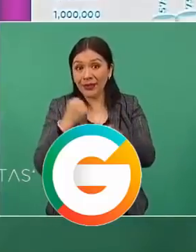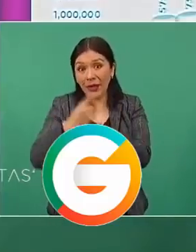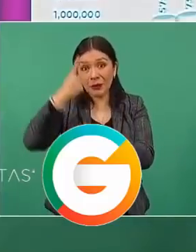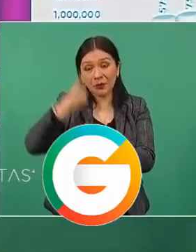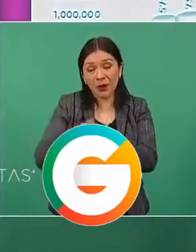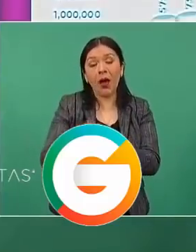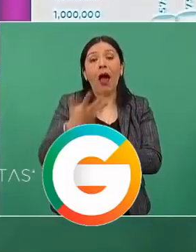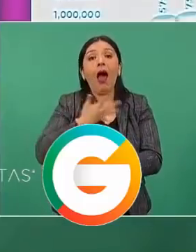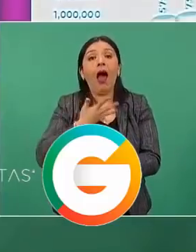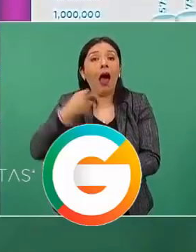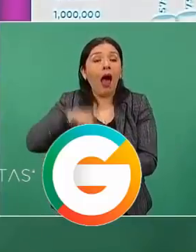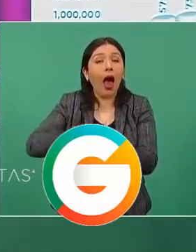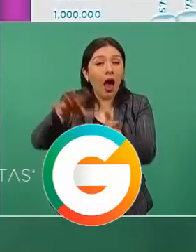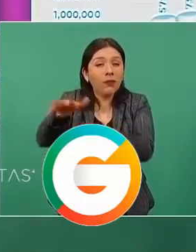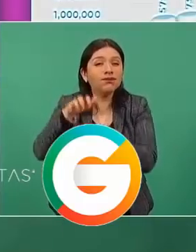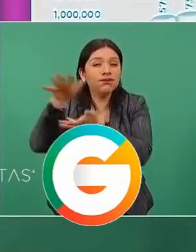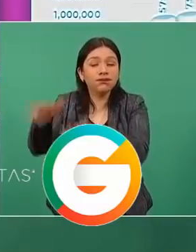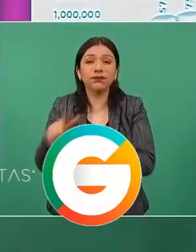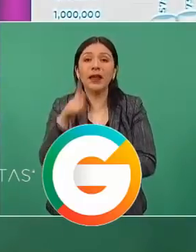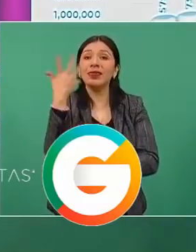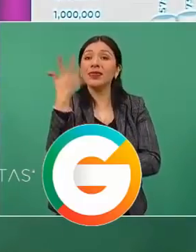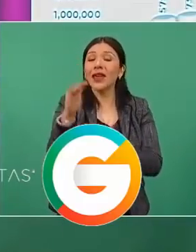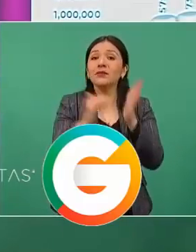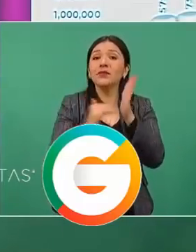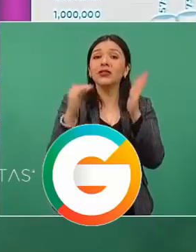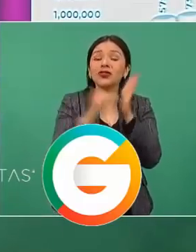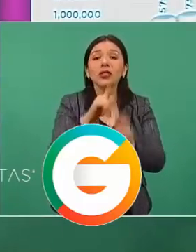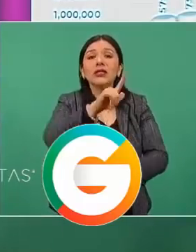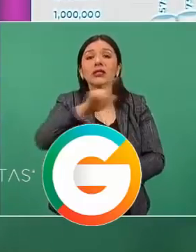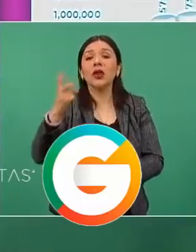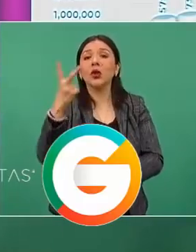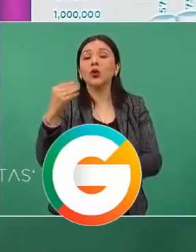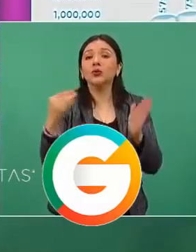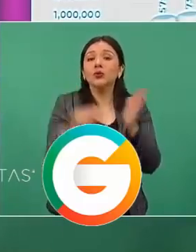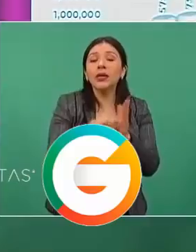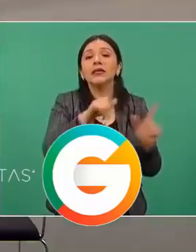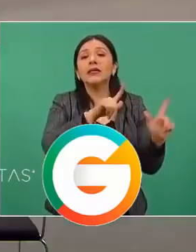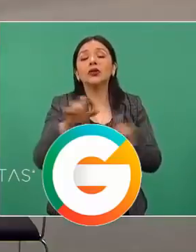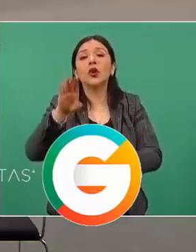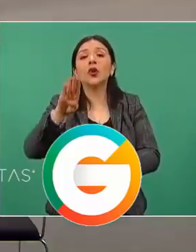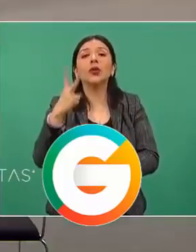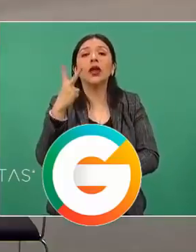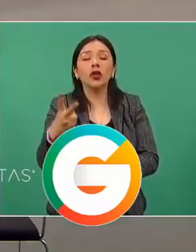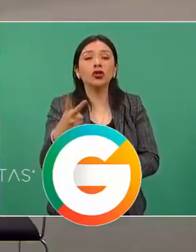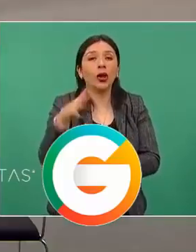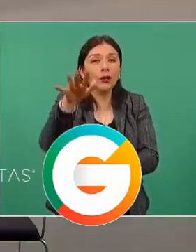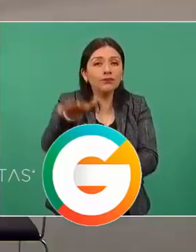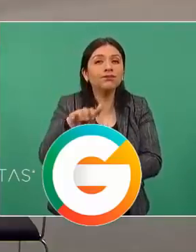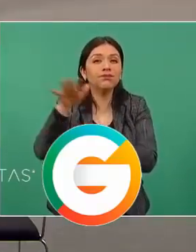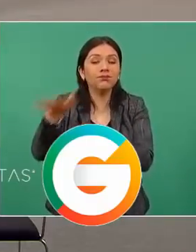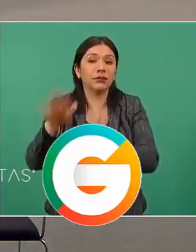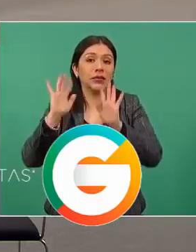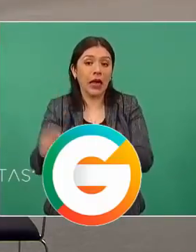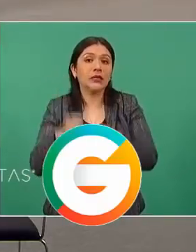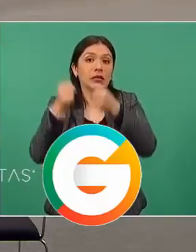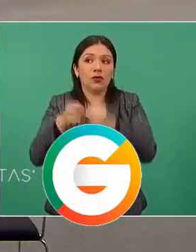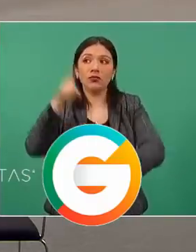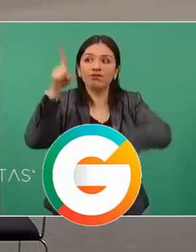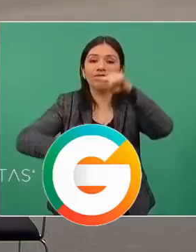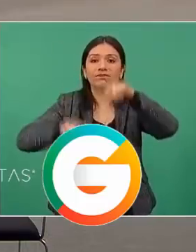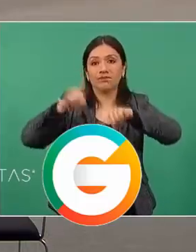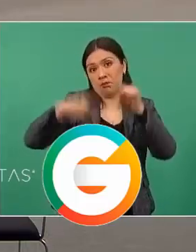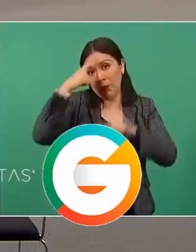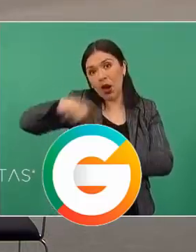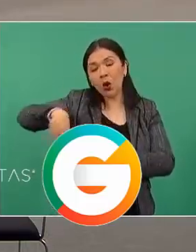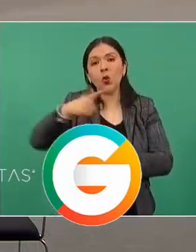10 millones 702 mil 792 cartuchos asegurados a la delincuencia organizada.